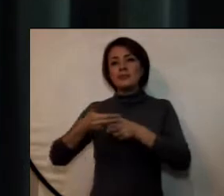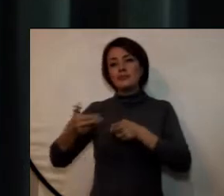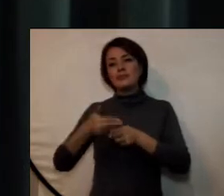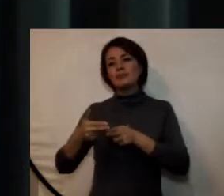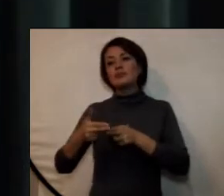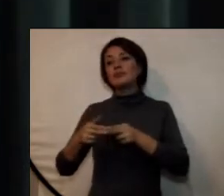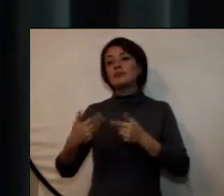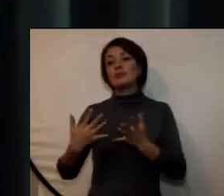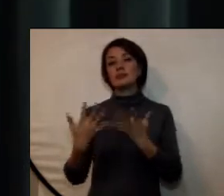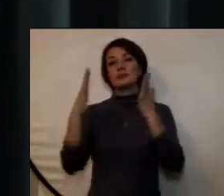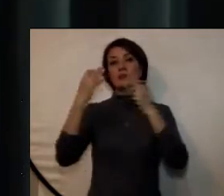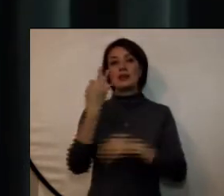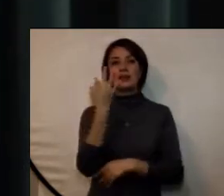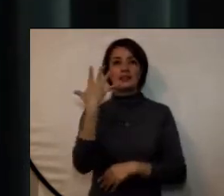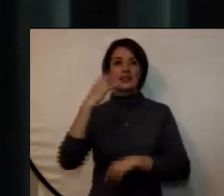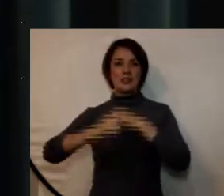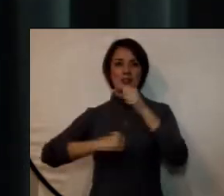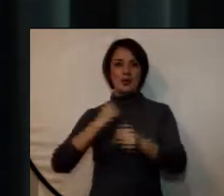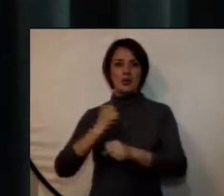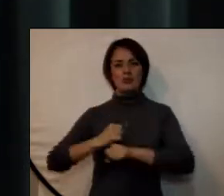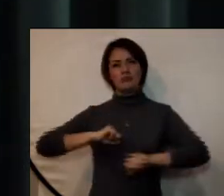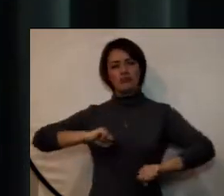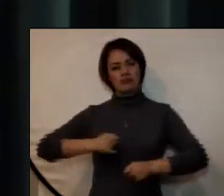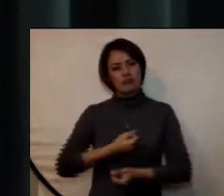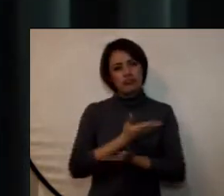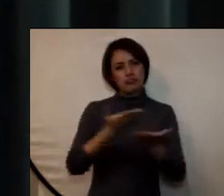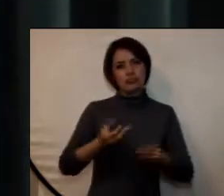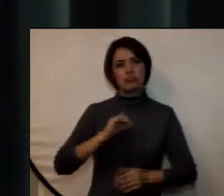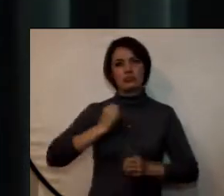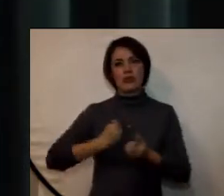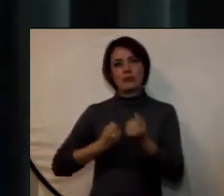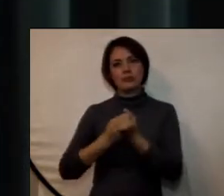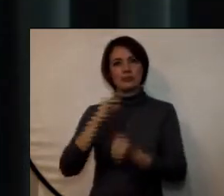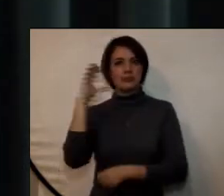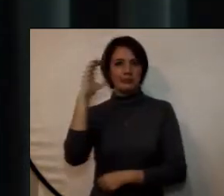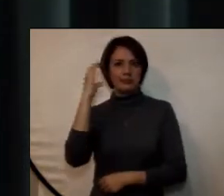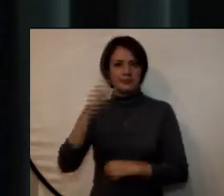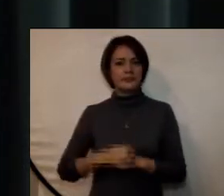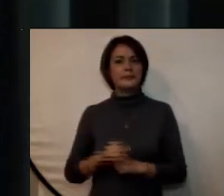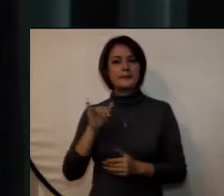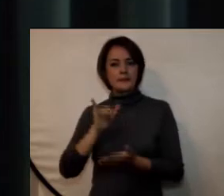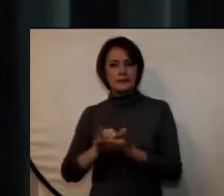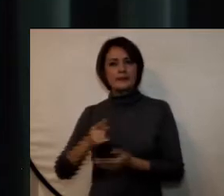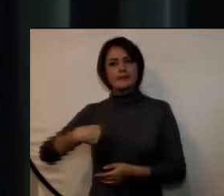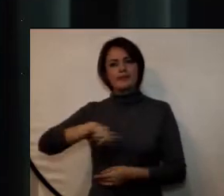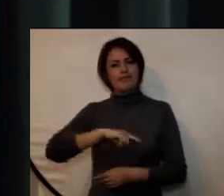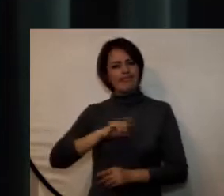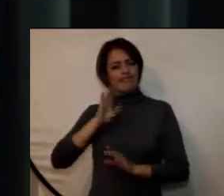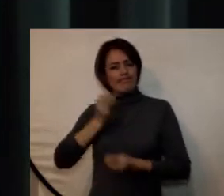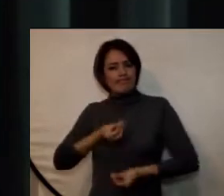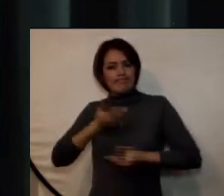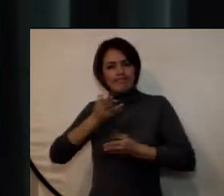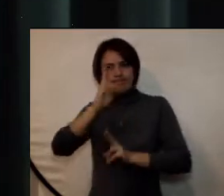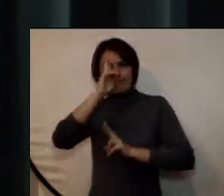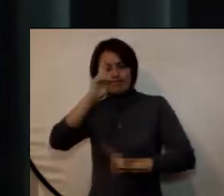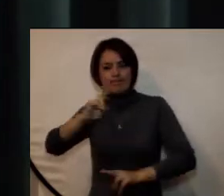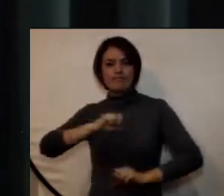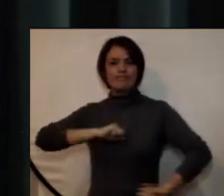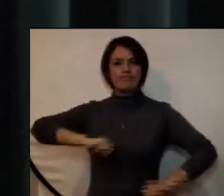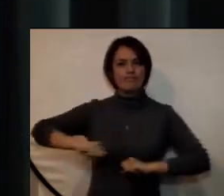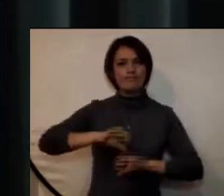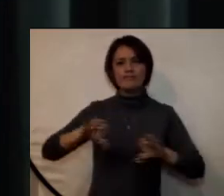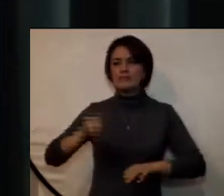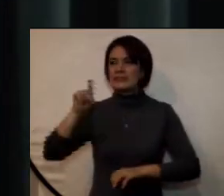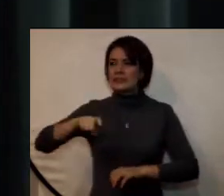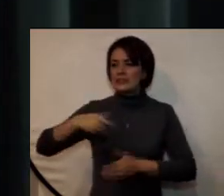cumplirá 35 años de servicio a Colombia, a la cual le hemos venido respondiendo con ahínco a sus